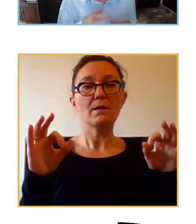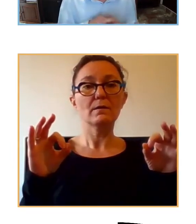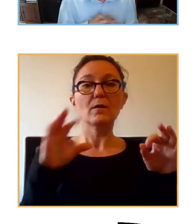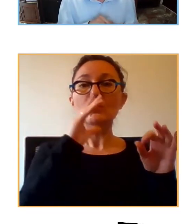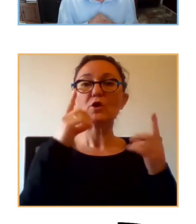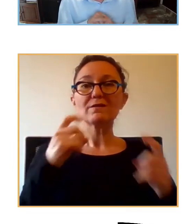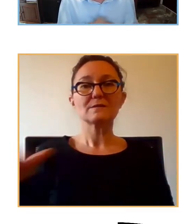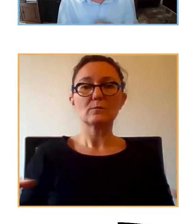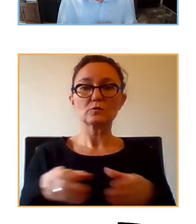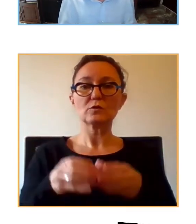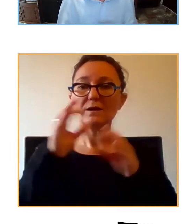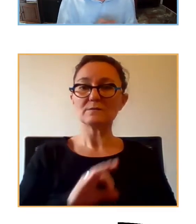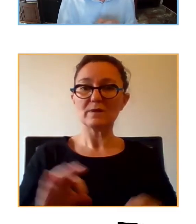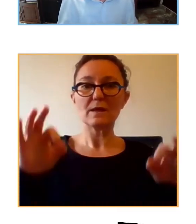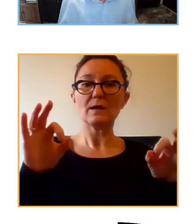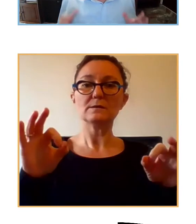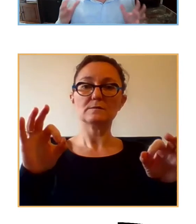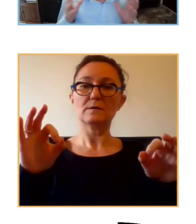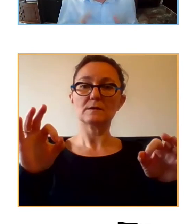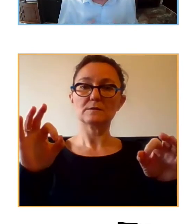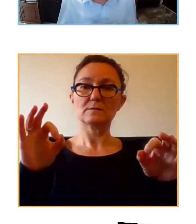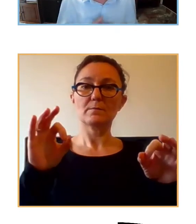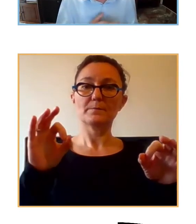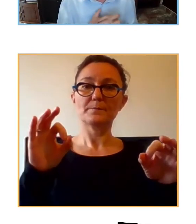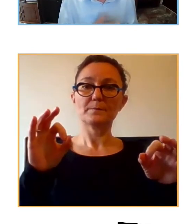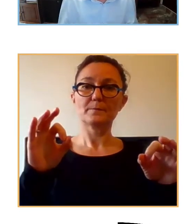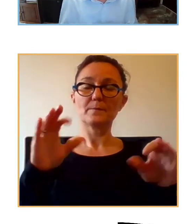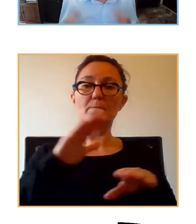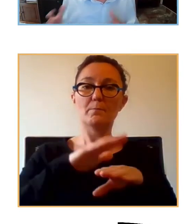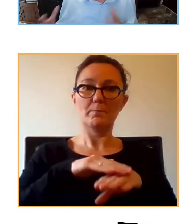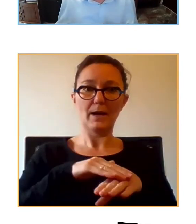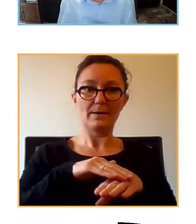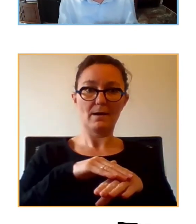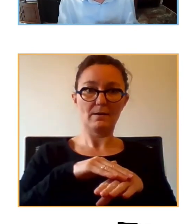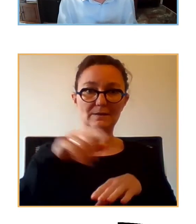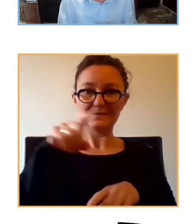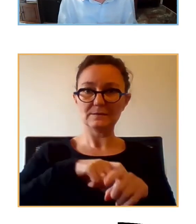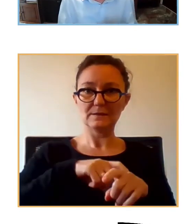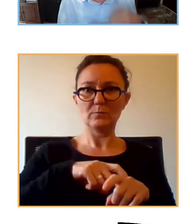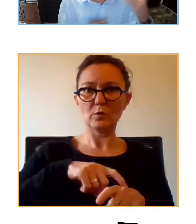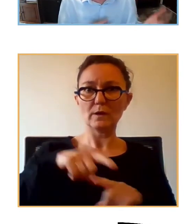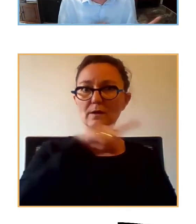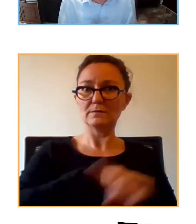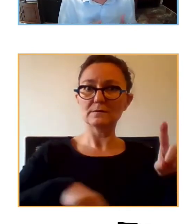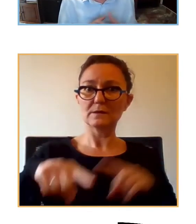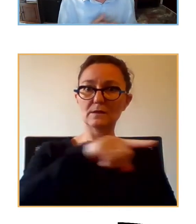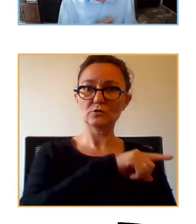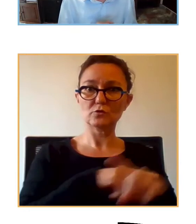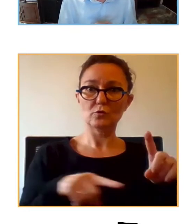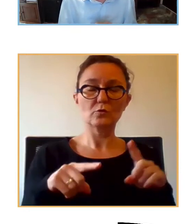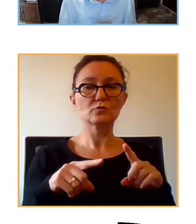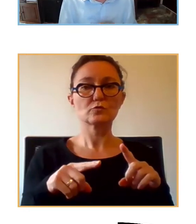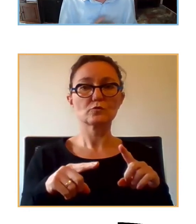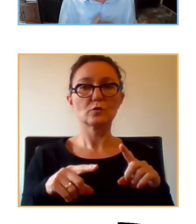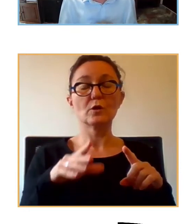este tipo de trastornos con terapias eficaces para estas personas que vamos a incrementar